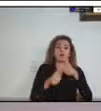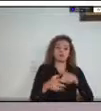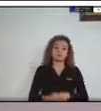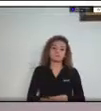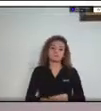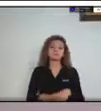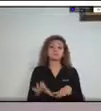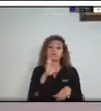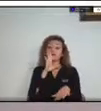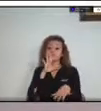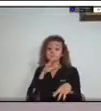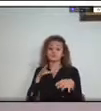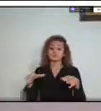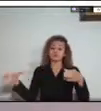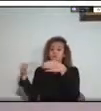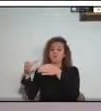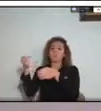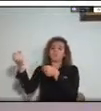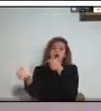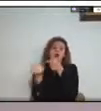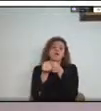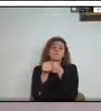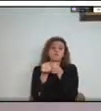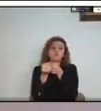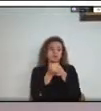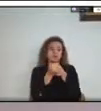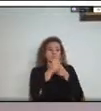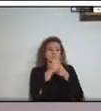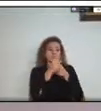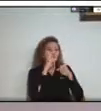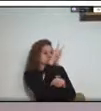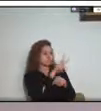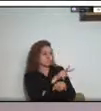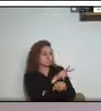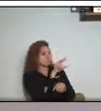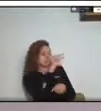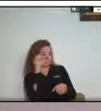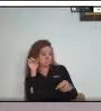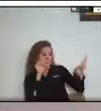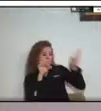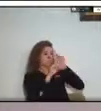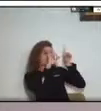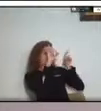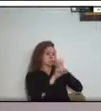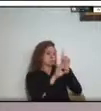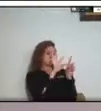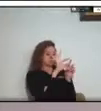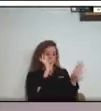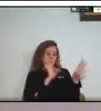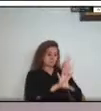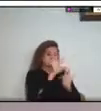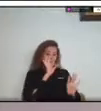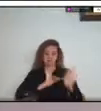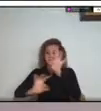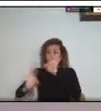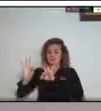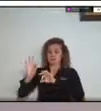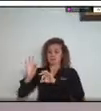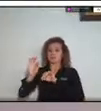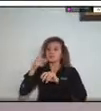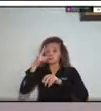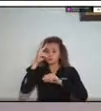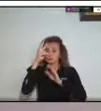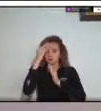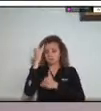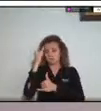final de las presentaciones leeré algunas para abrir el espacio de discusión y dar paso posteriormente al conversatorio que tendrá una